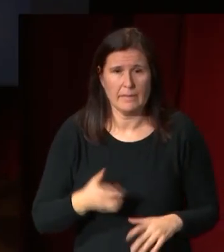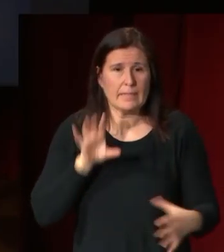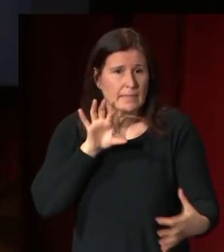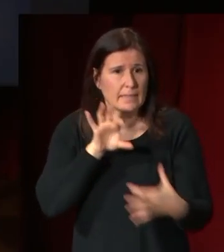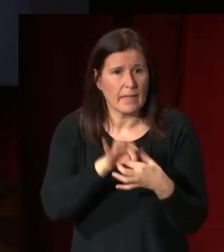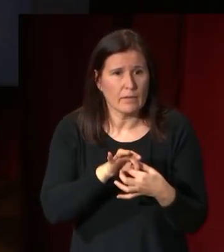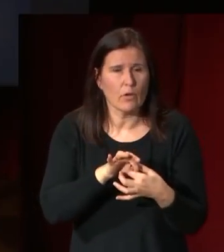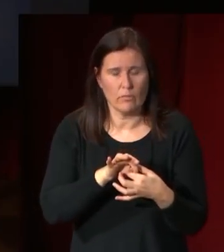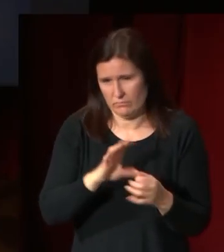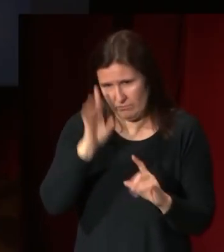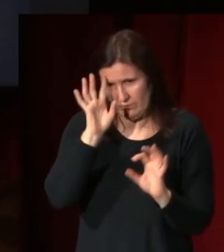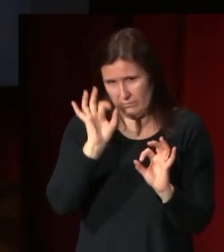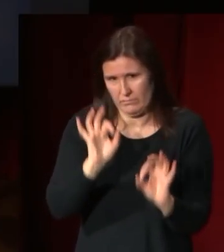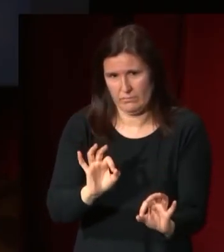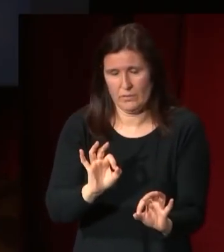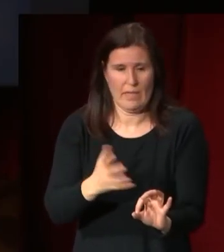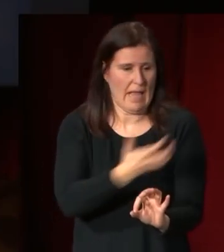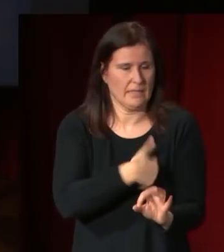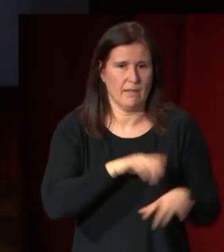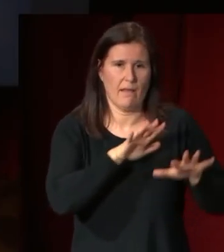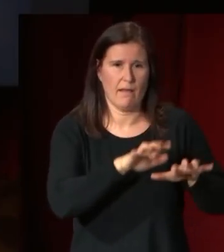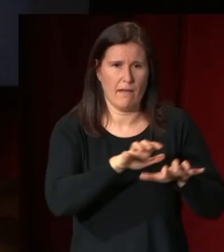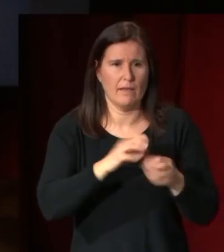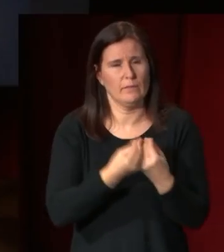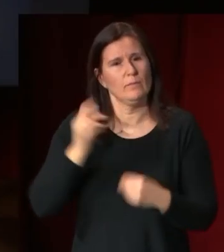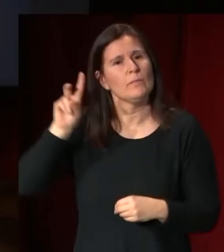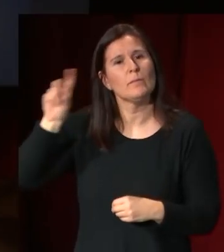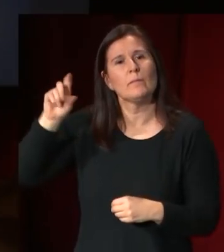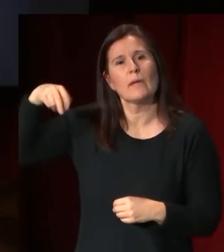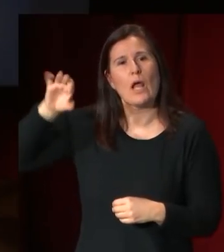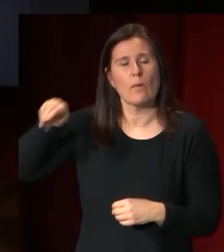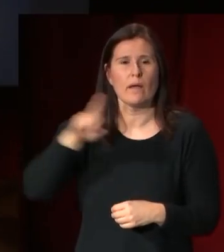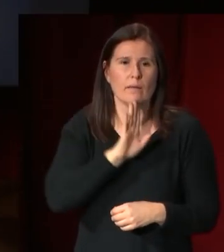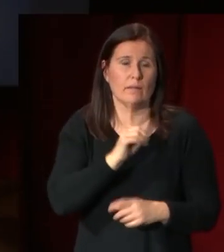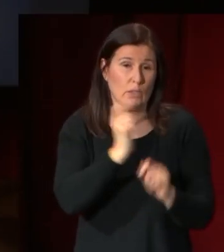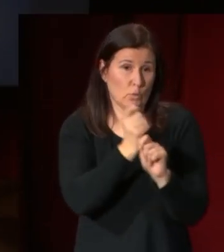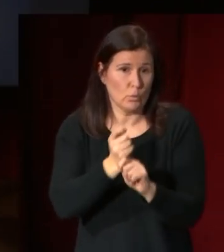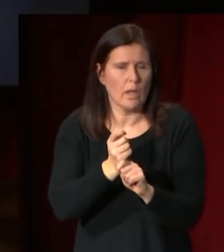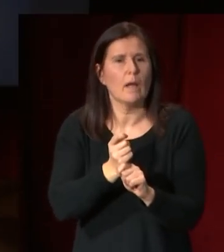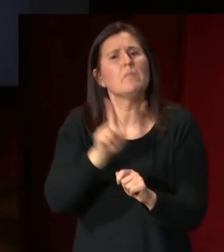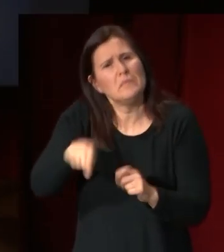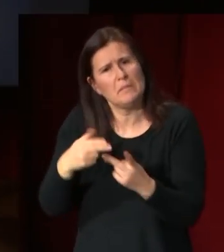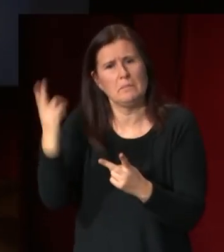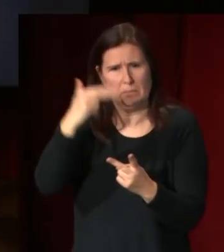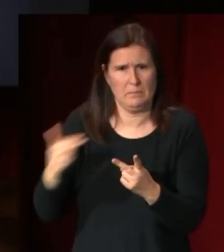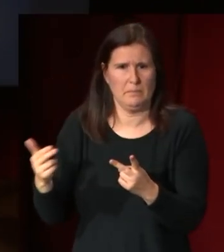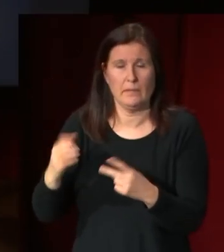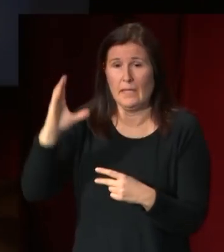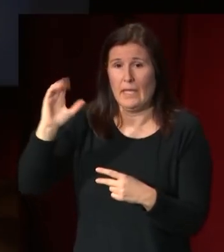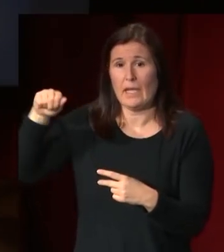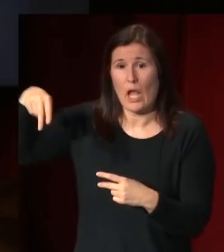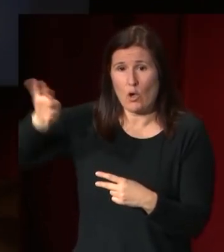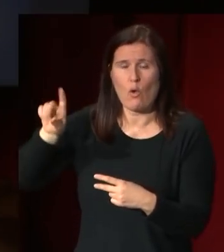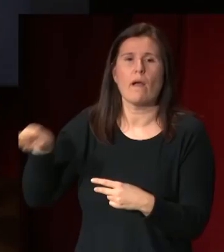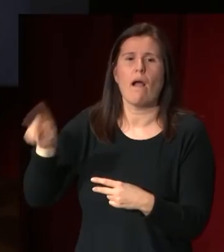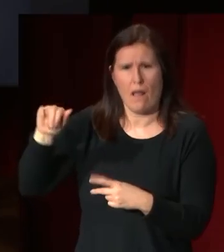ver desde luego con lo que él ha aprendido de su maestro no solo de la escultura sino también de la pintura Canova tiene